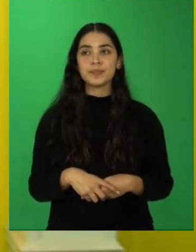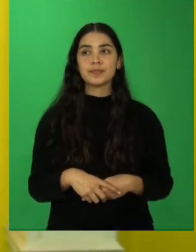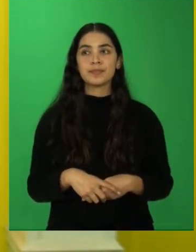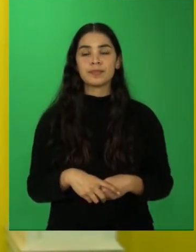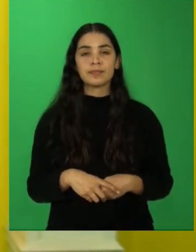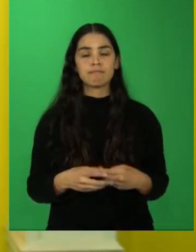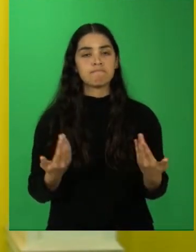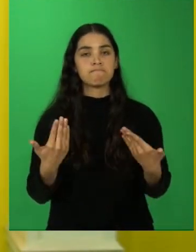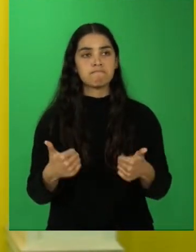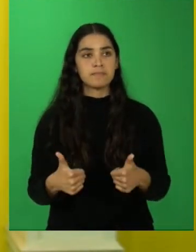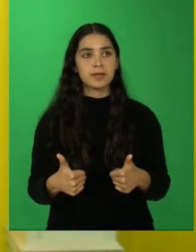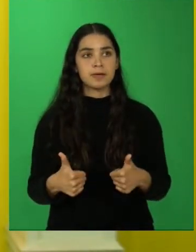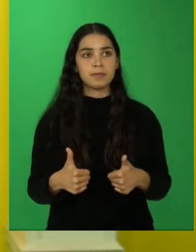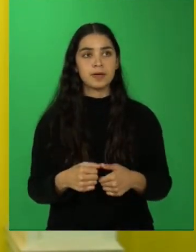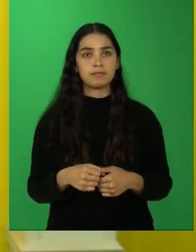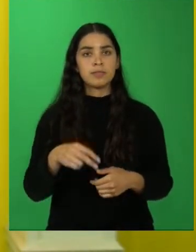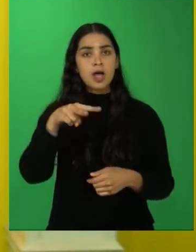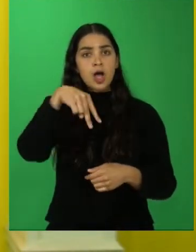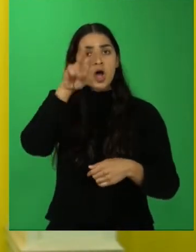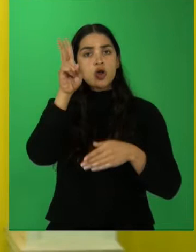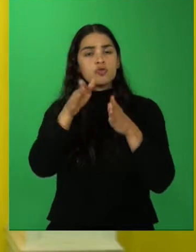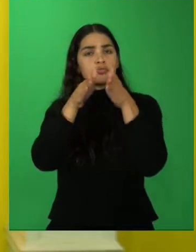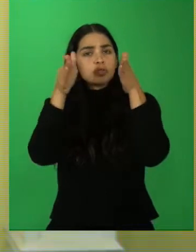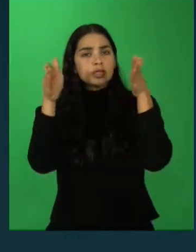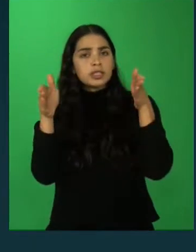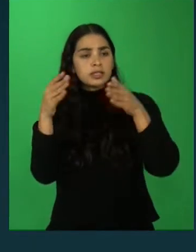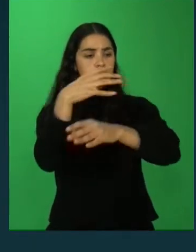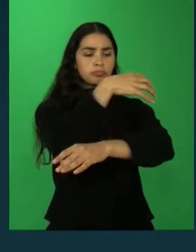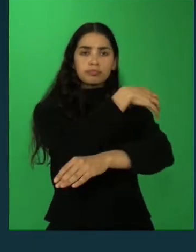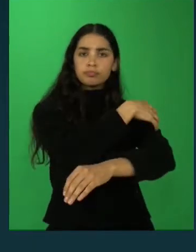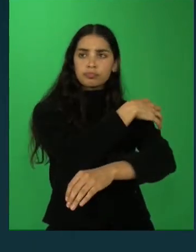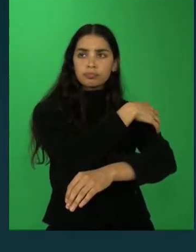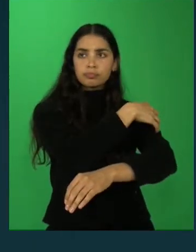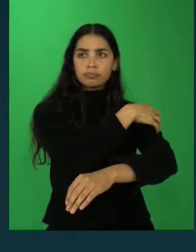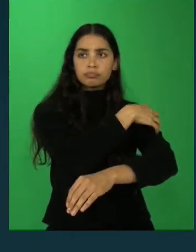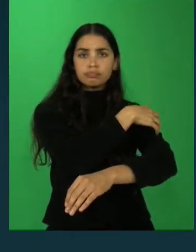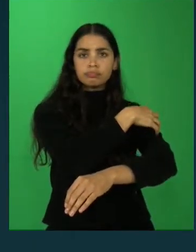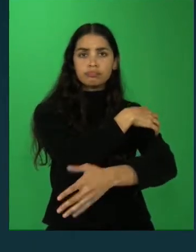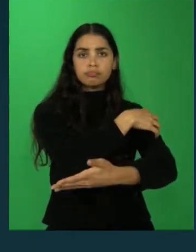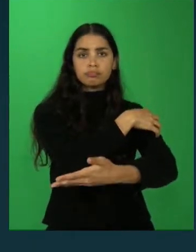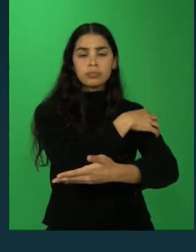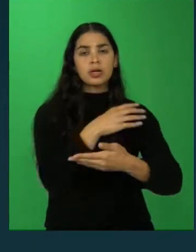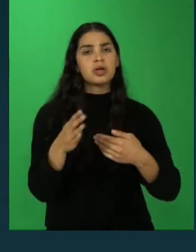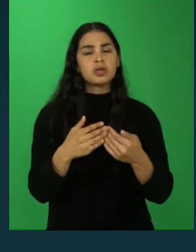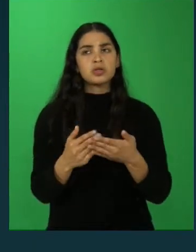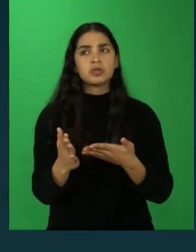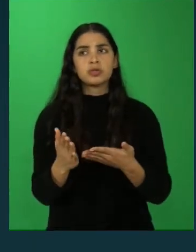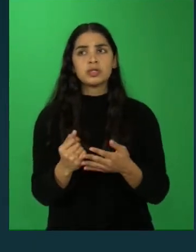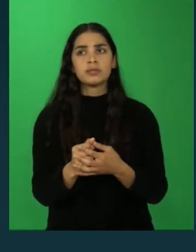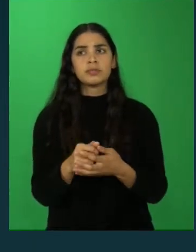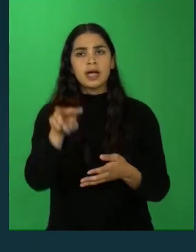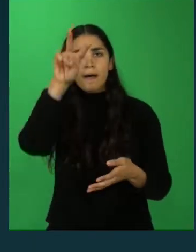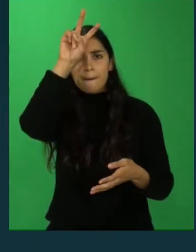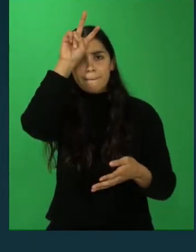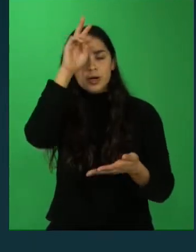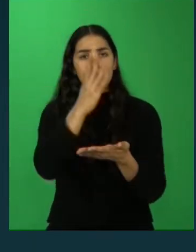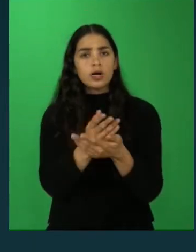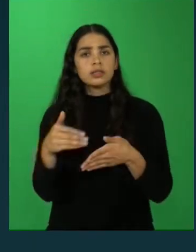Bien, el norte grande comprende desde el límite del Perú hasta el río Copiapó